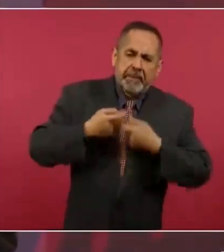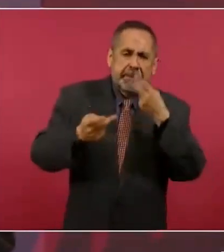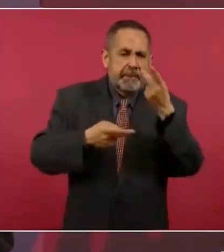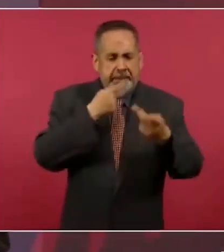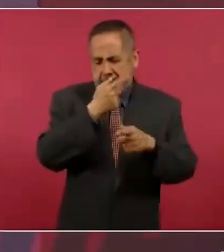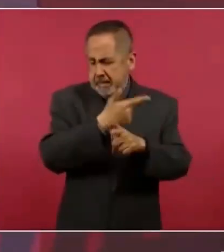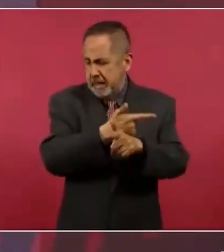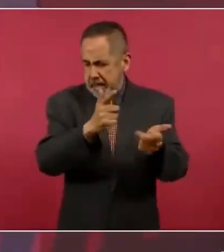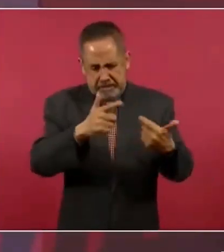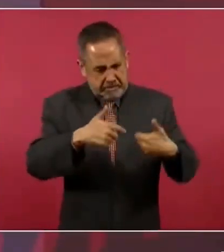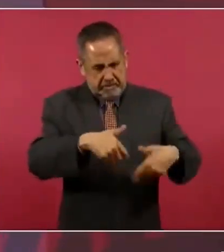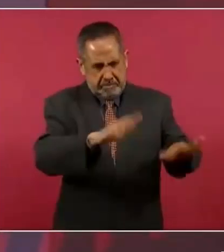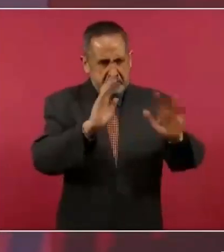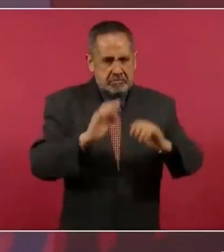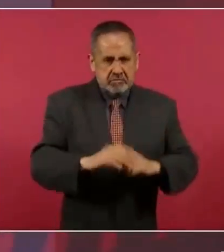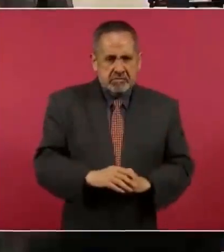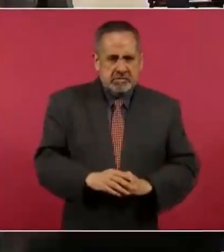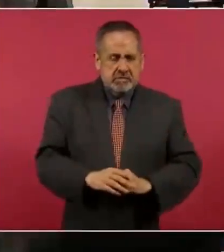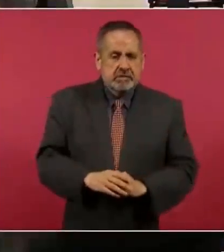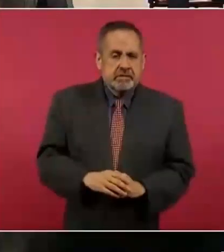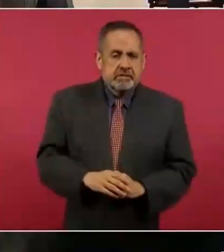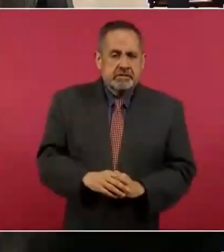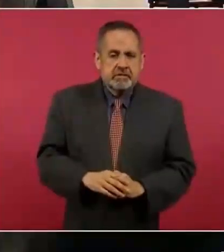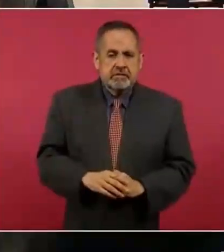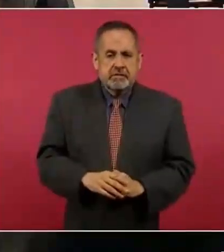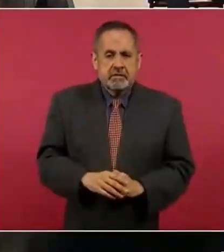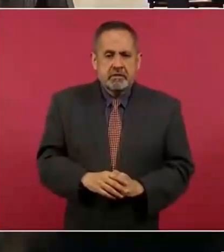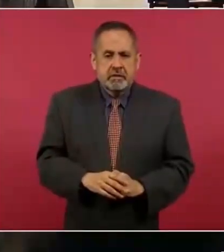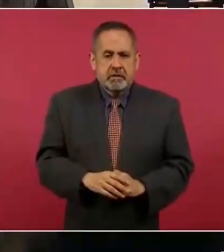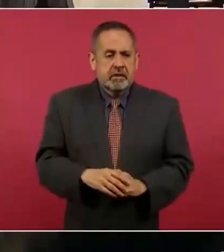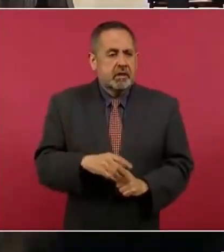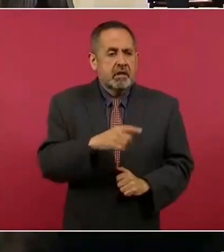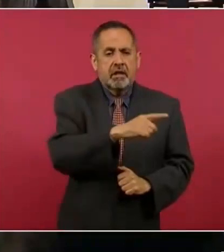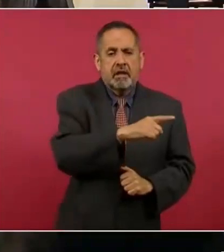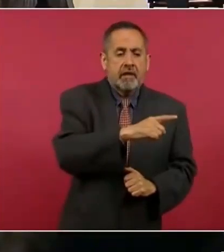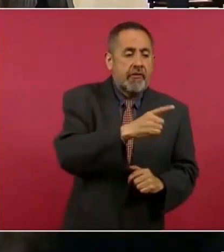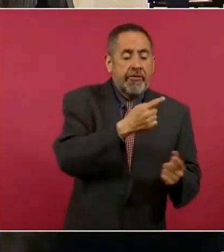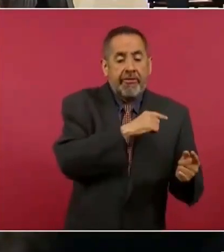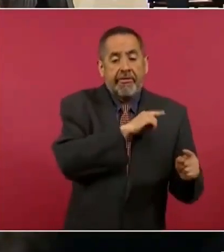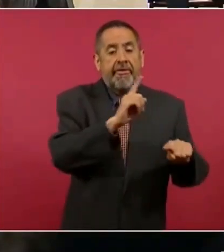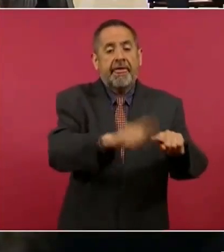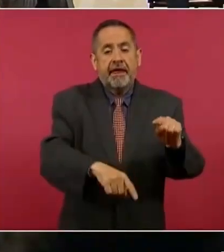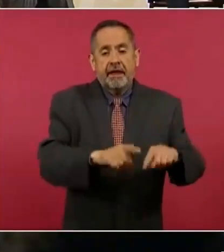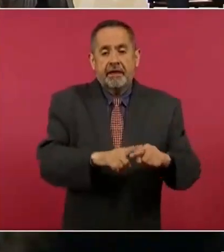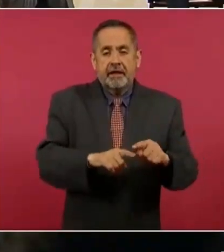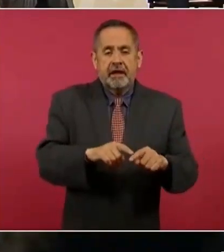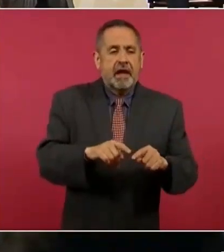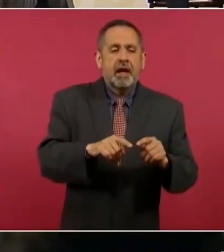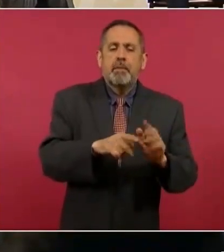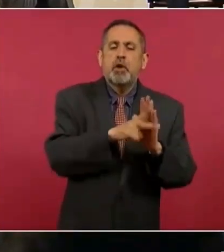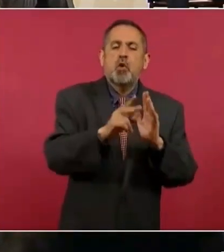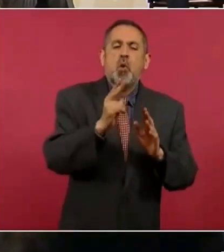¿Qué si quitaron a Larraki de un universal?